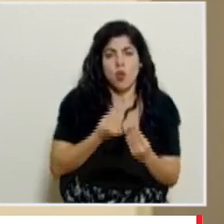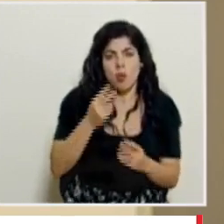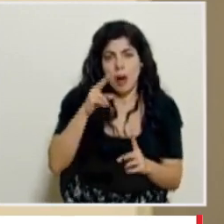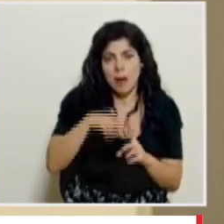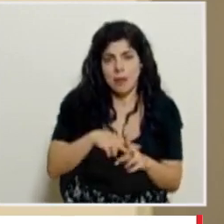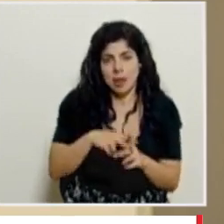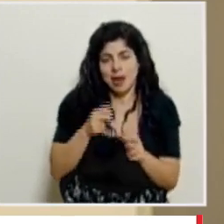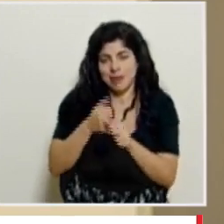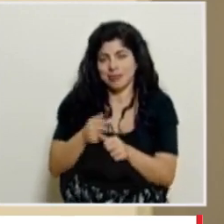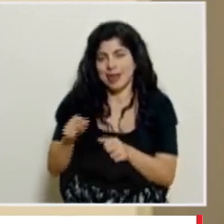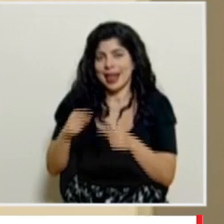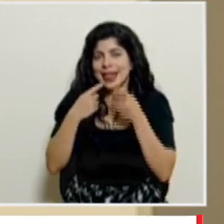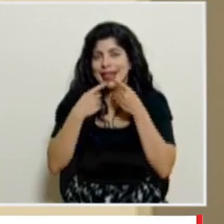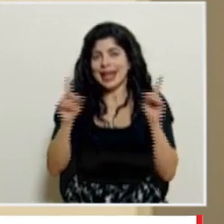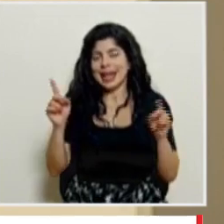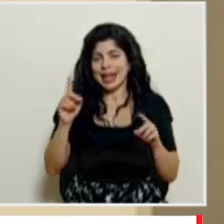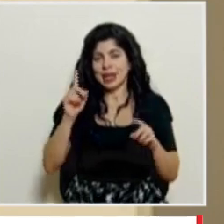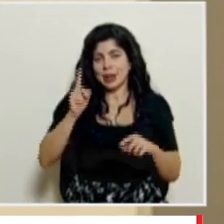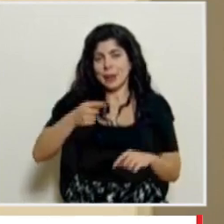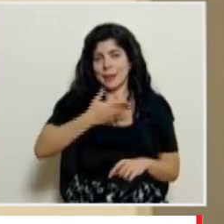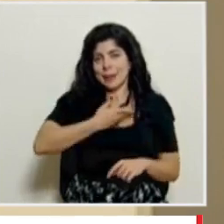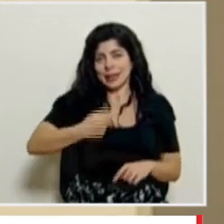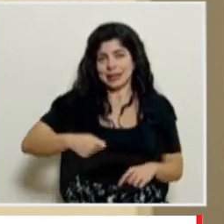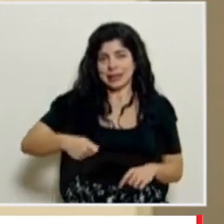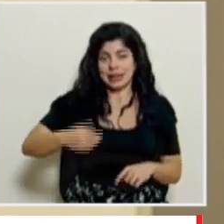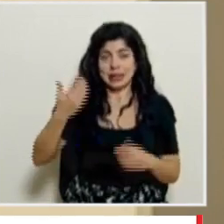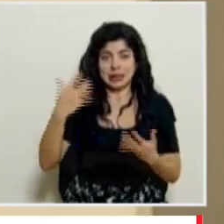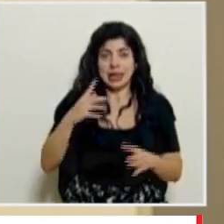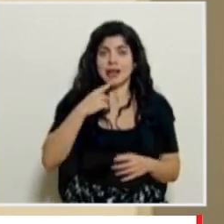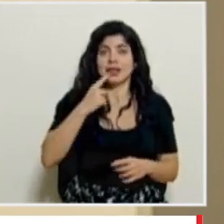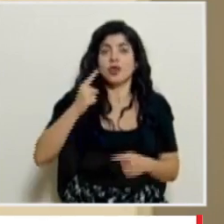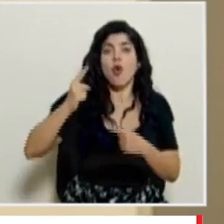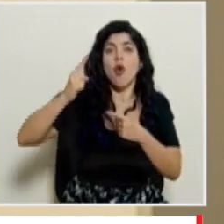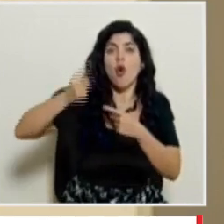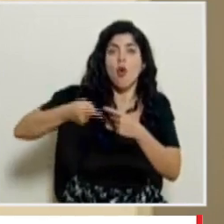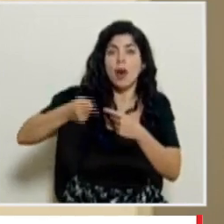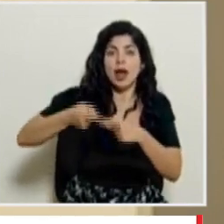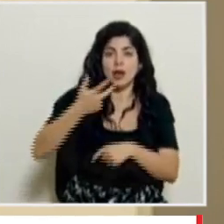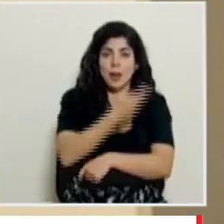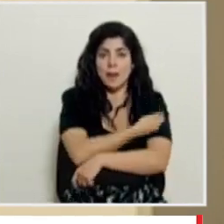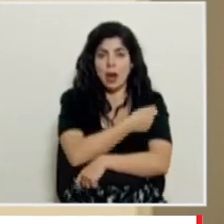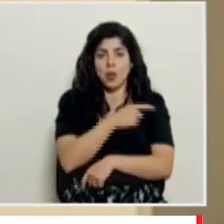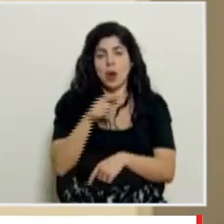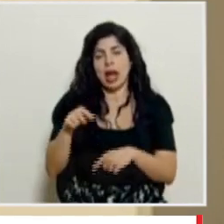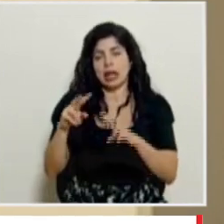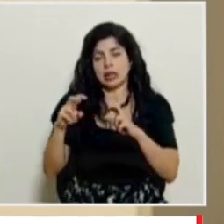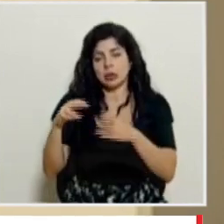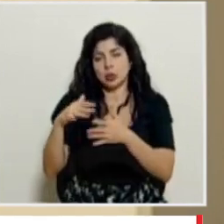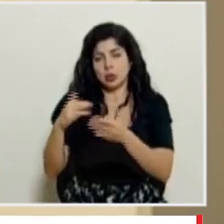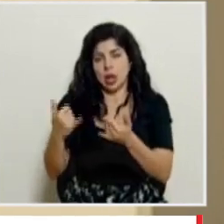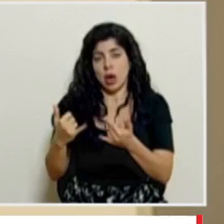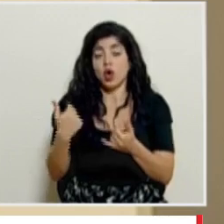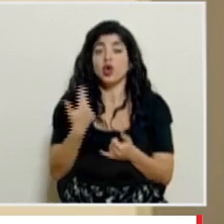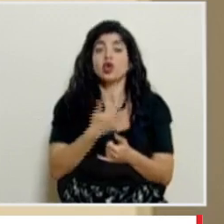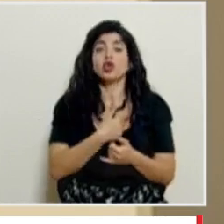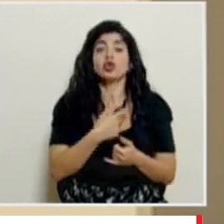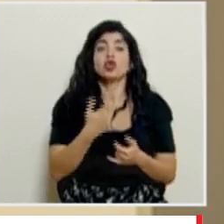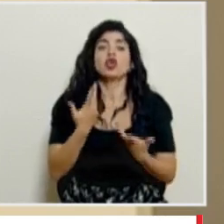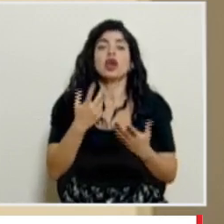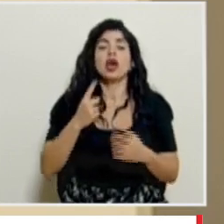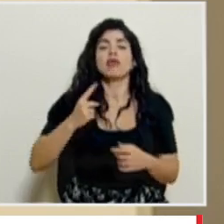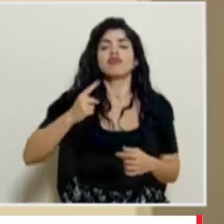en base al decreto ejecutivo donde se estableció la obligatoriedad de la vacunación nosotros lo que hacemos son medidas